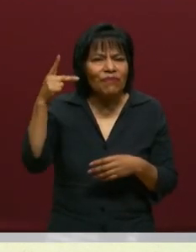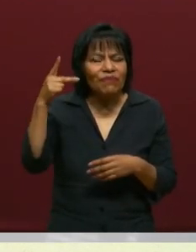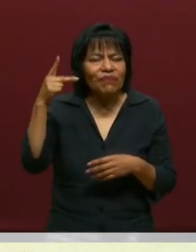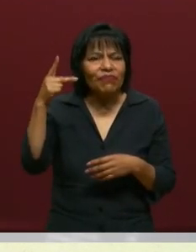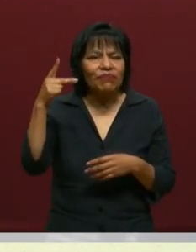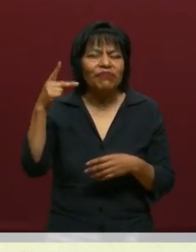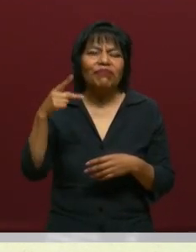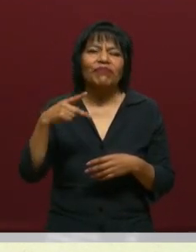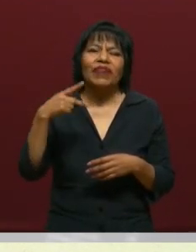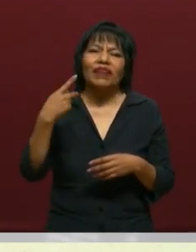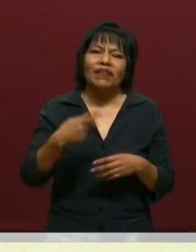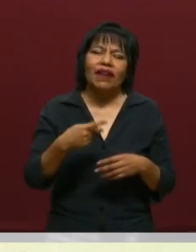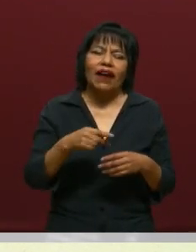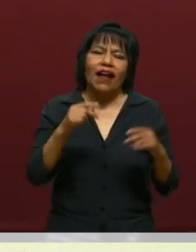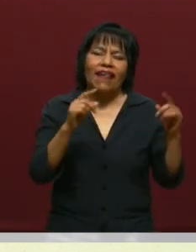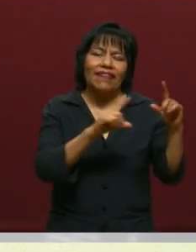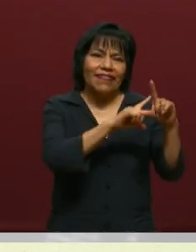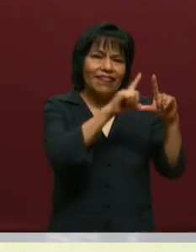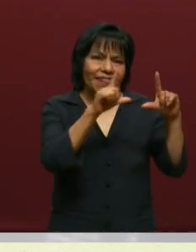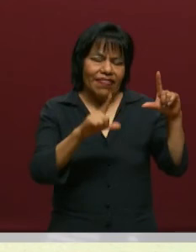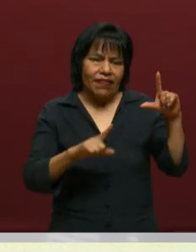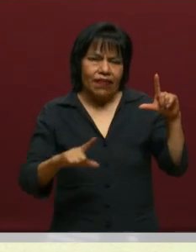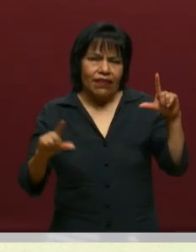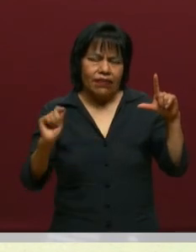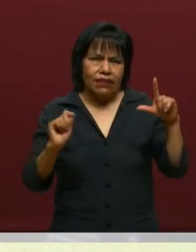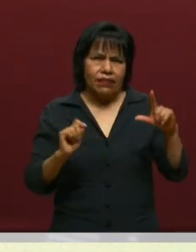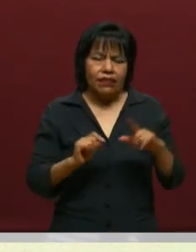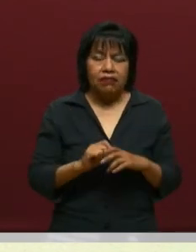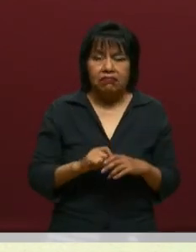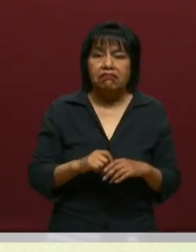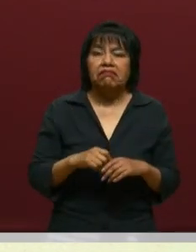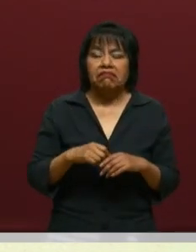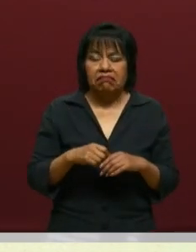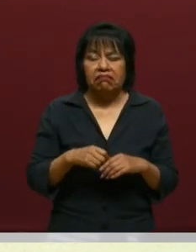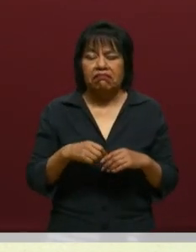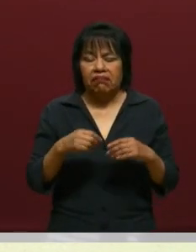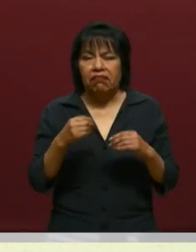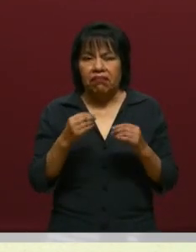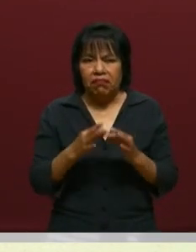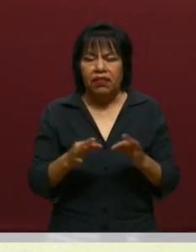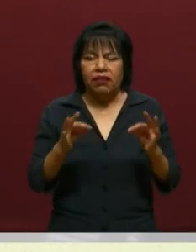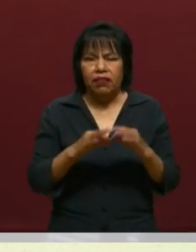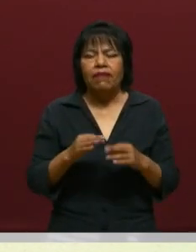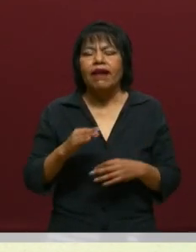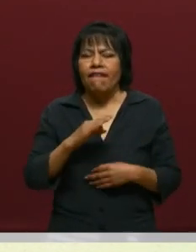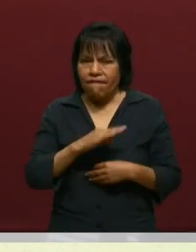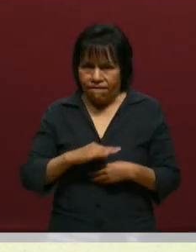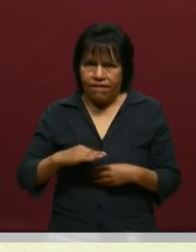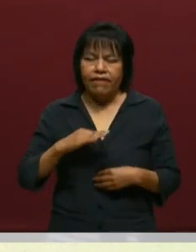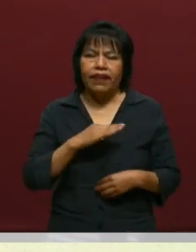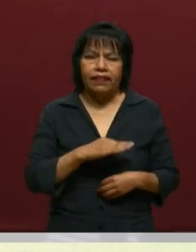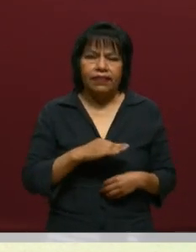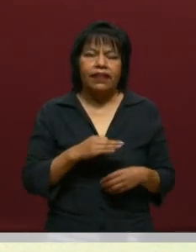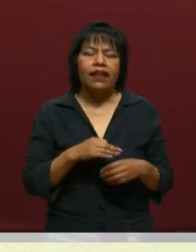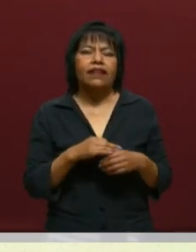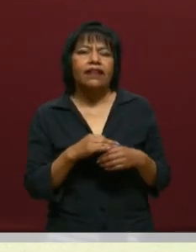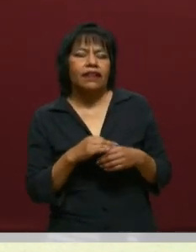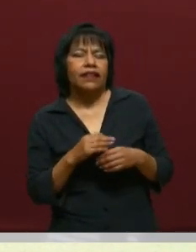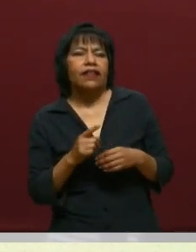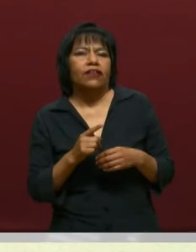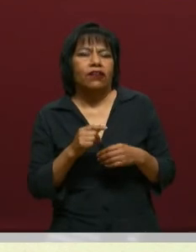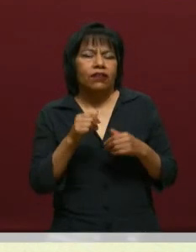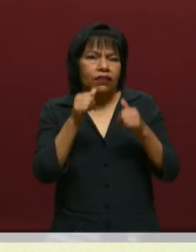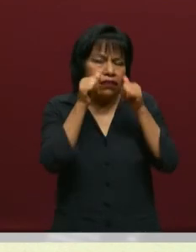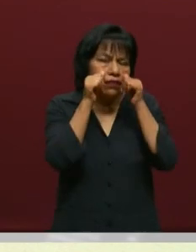nivel nacional. Esto, bueno, pues es una gran distinción también. Así que muchas felicidades y por supuesto que estaremos